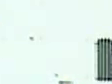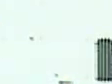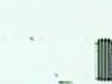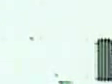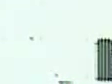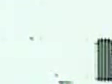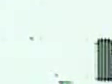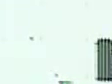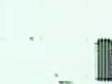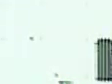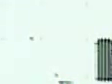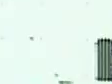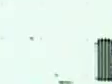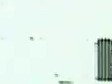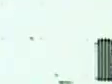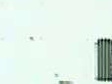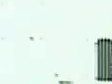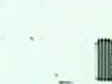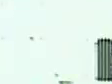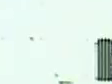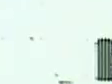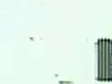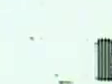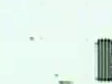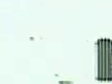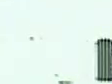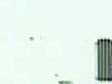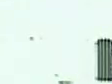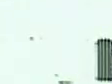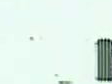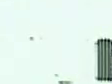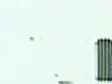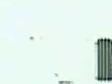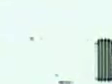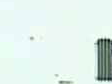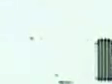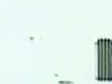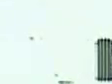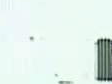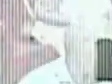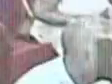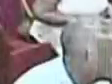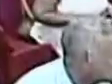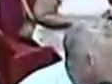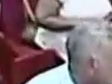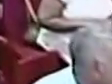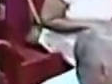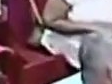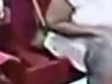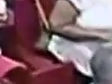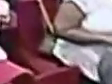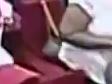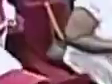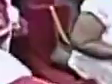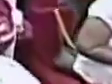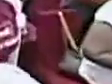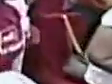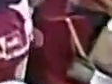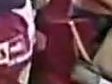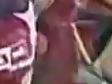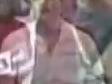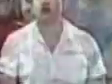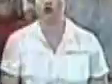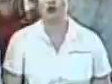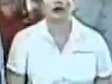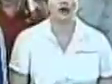es la verdad una almorcha que enciende la paz